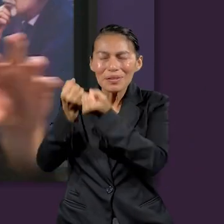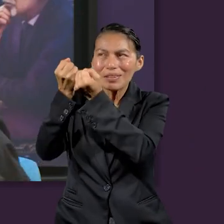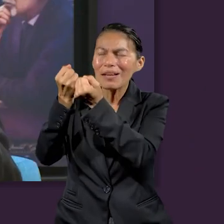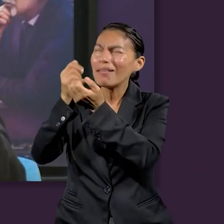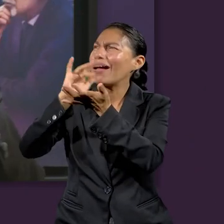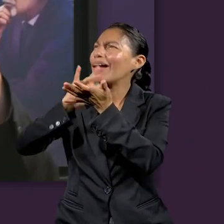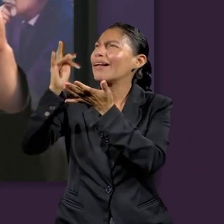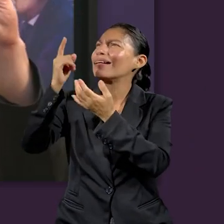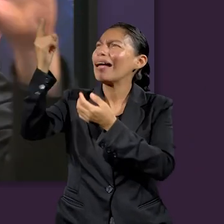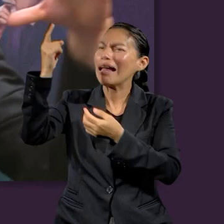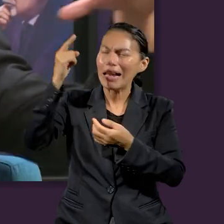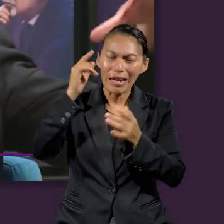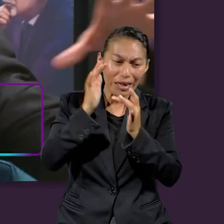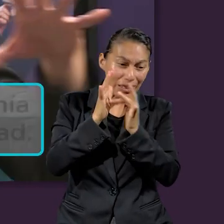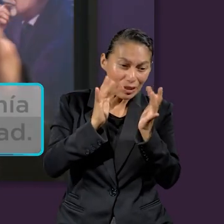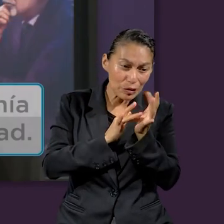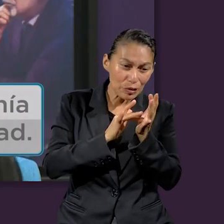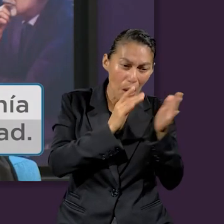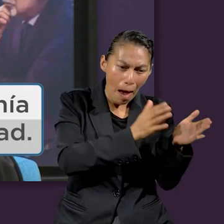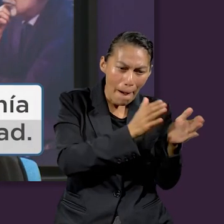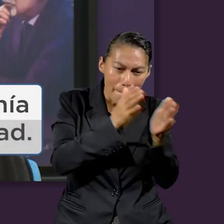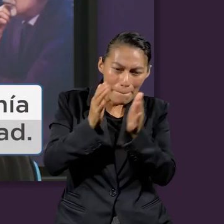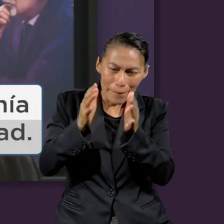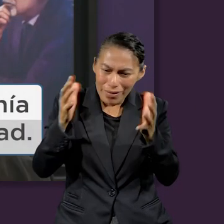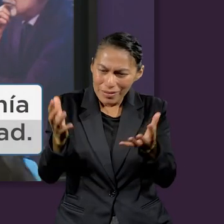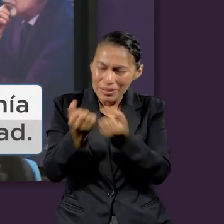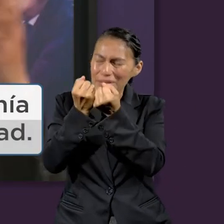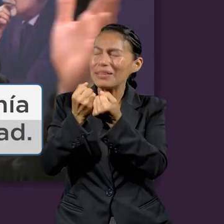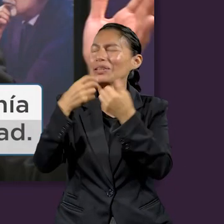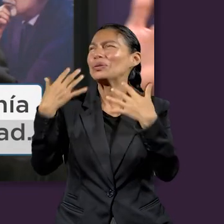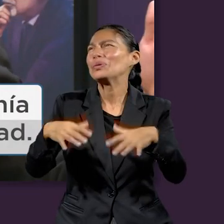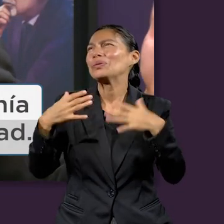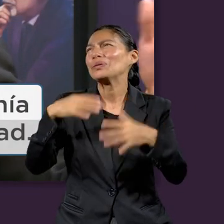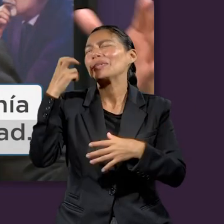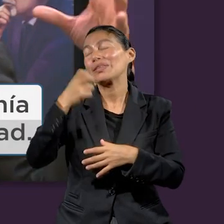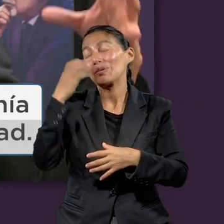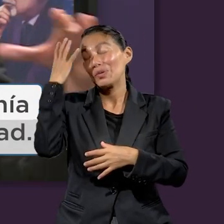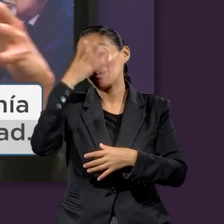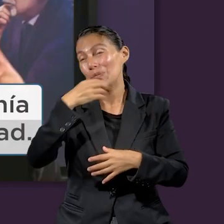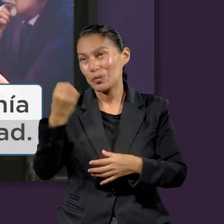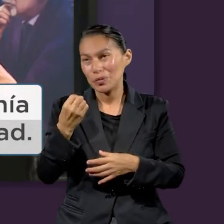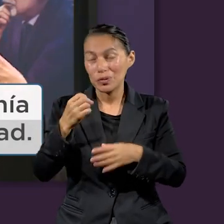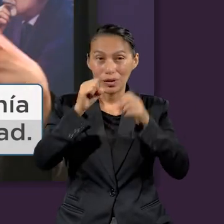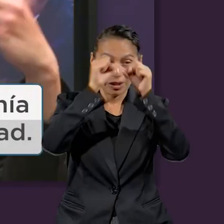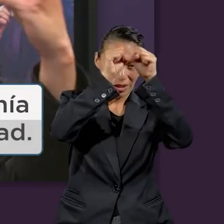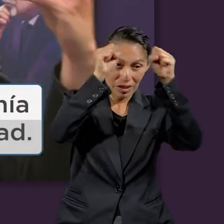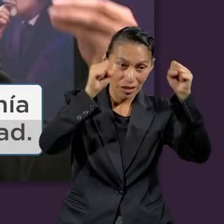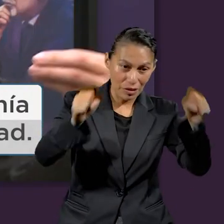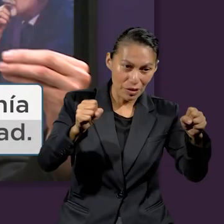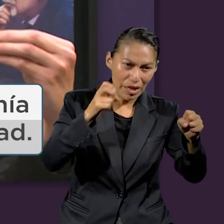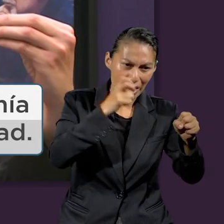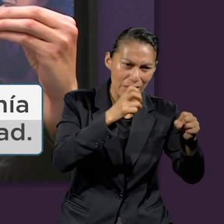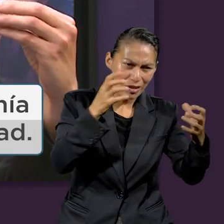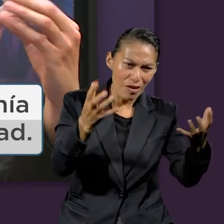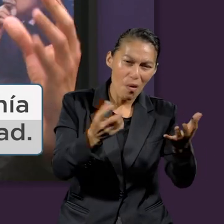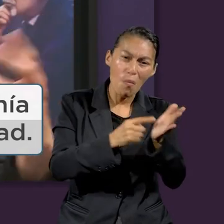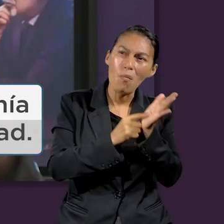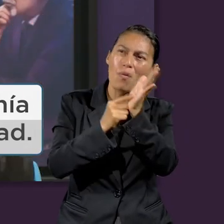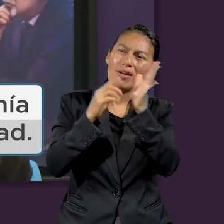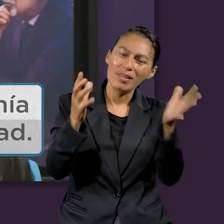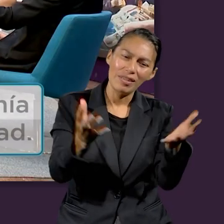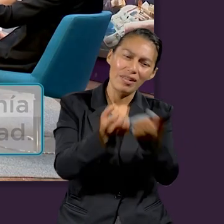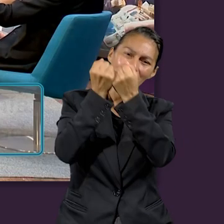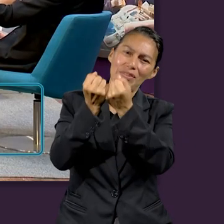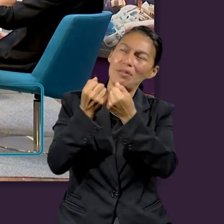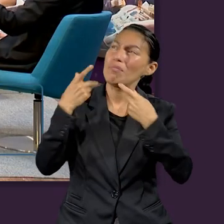través de su Hijo Jesús, desarrollaron un plan de salvación. Y el santuario es una muestra justamente de este plan. De cómo es que tenían que